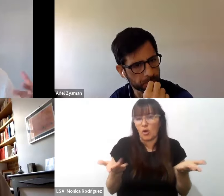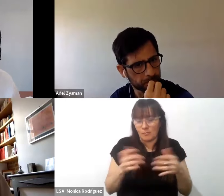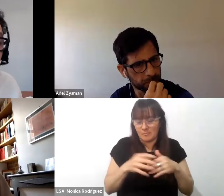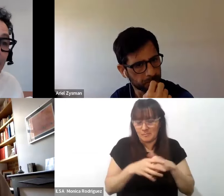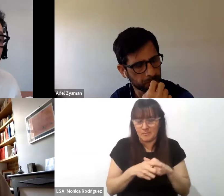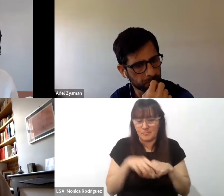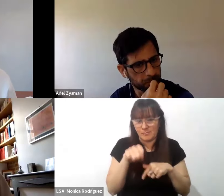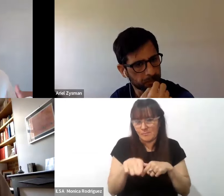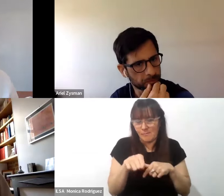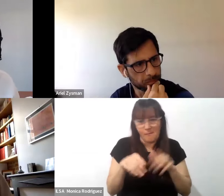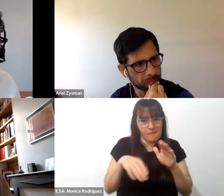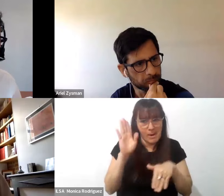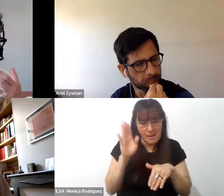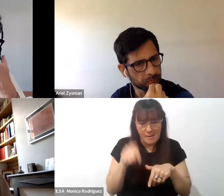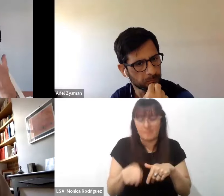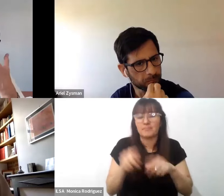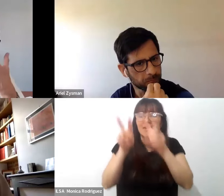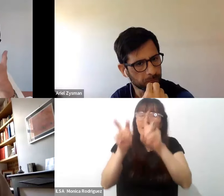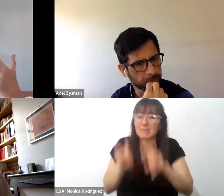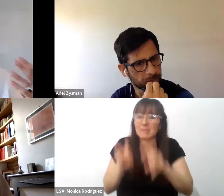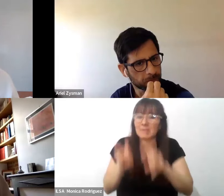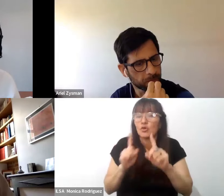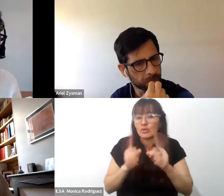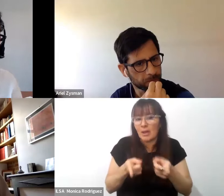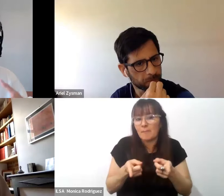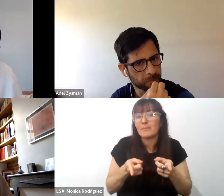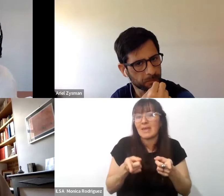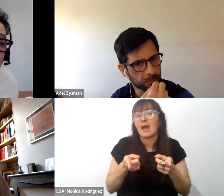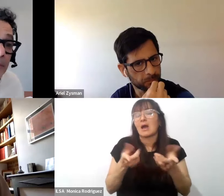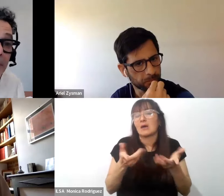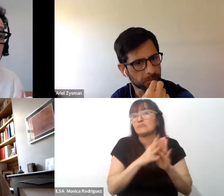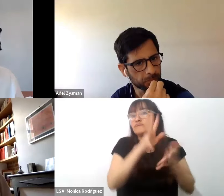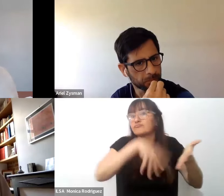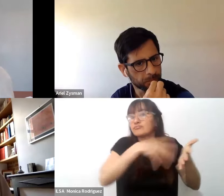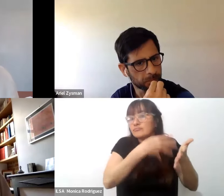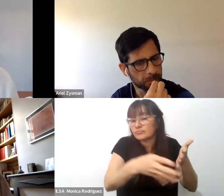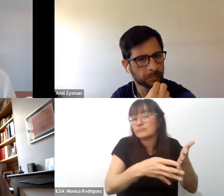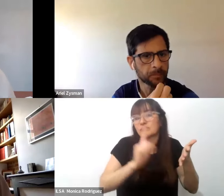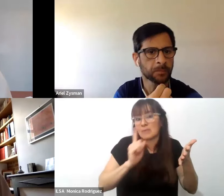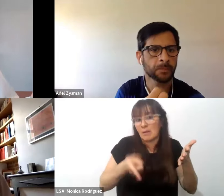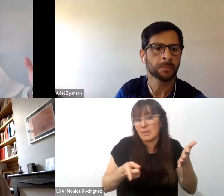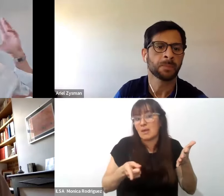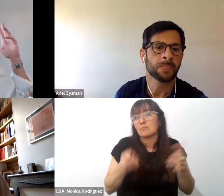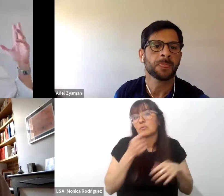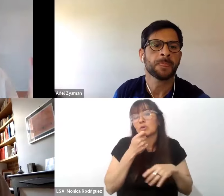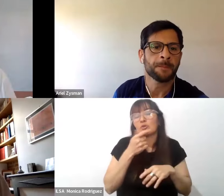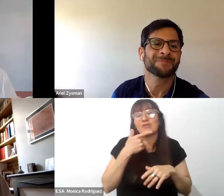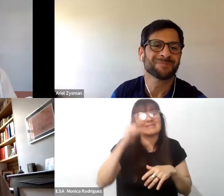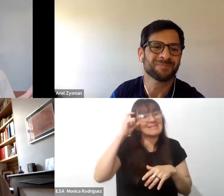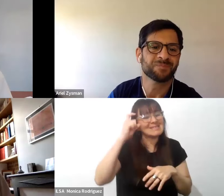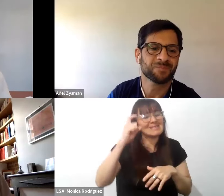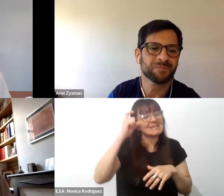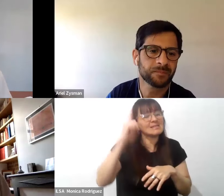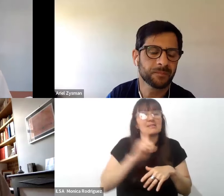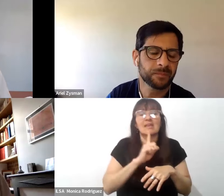también de la investigación curricular pensando en Lorenz Tenhouse en la década del 60